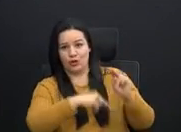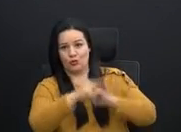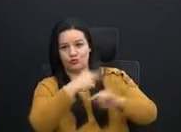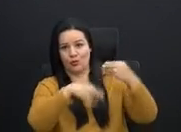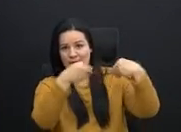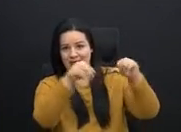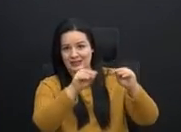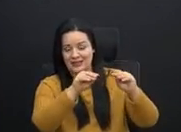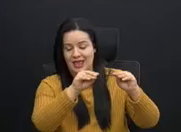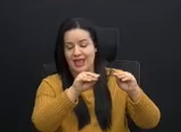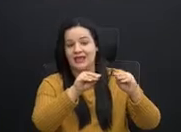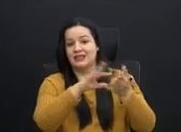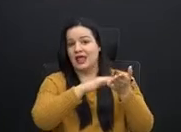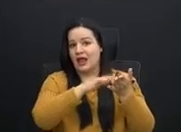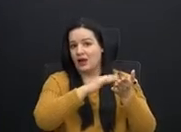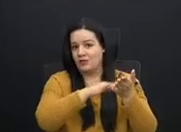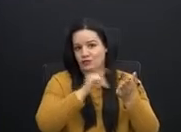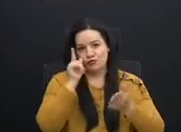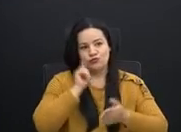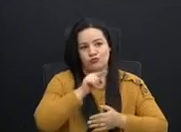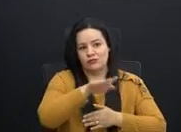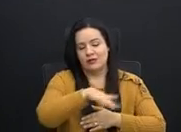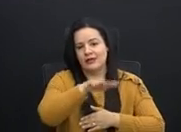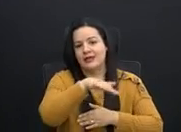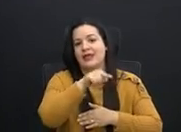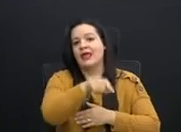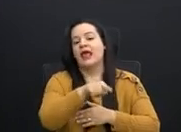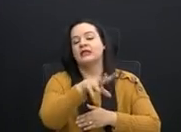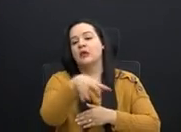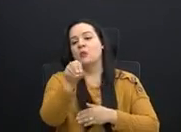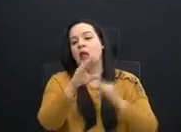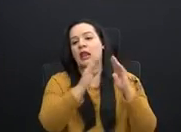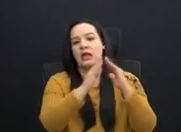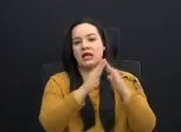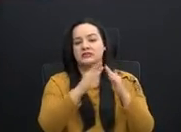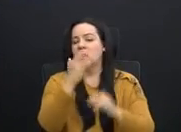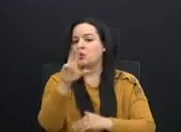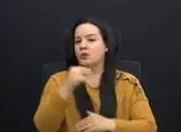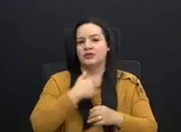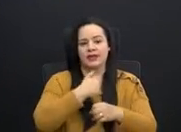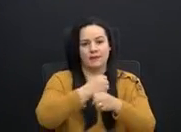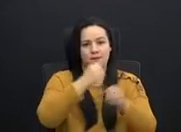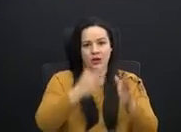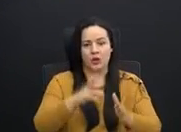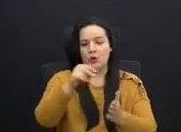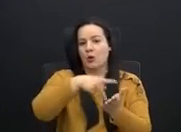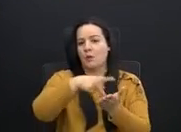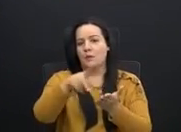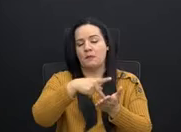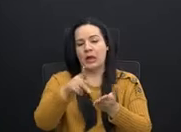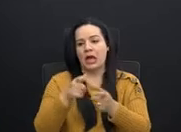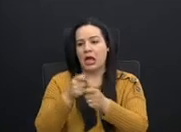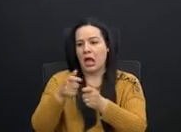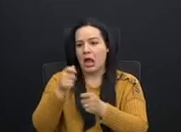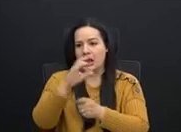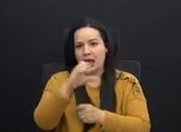que entonces se fue a la casa y ya no tiene empleados, ya no paga cargas sociales, ya no paga la patente.